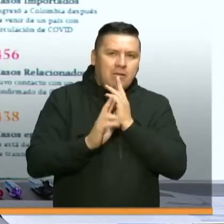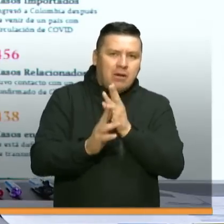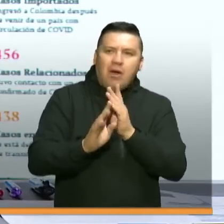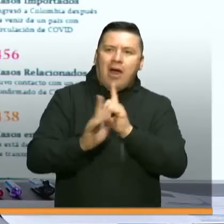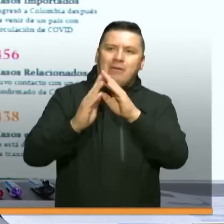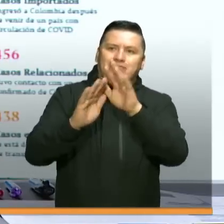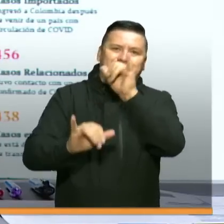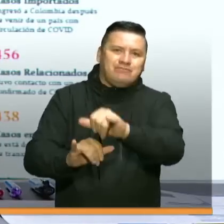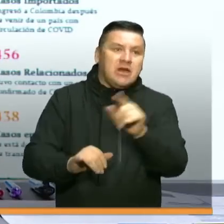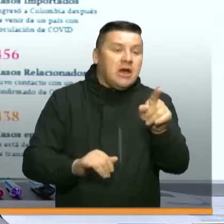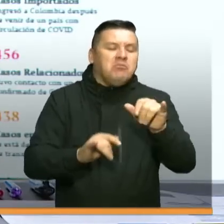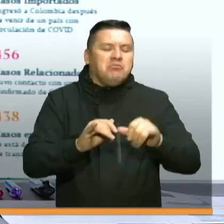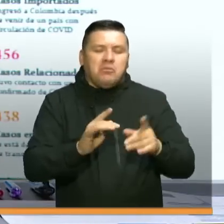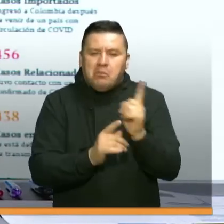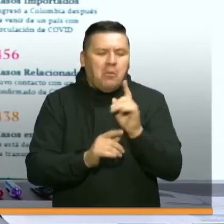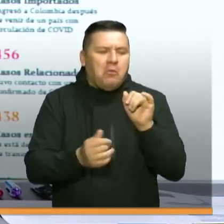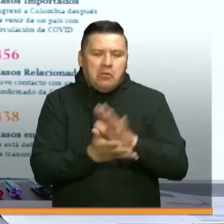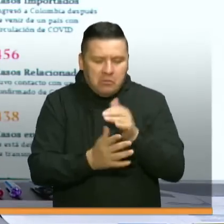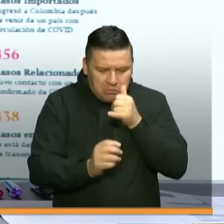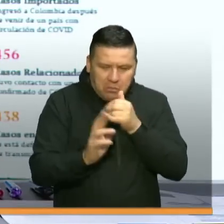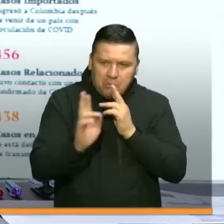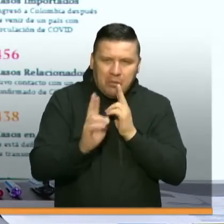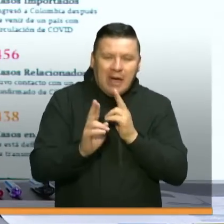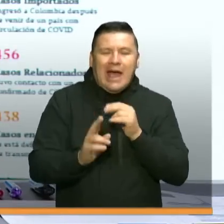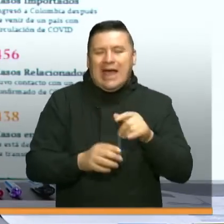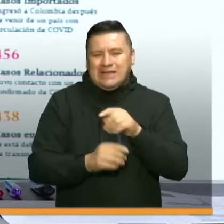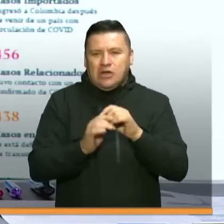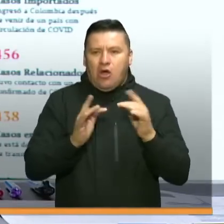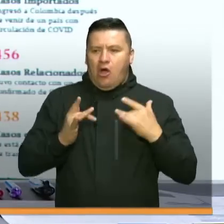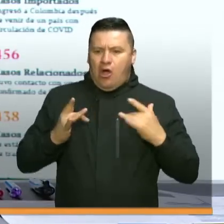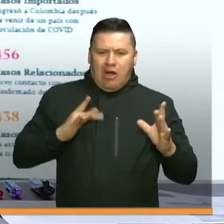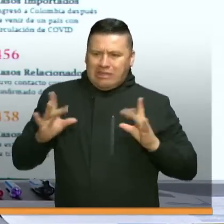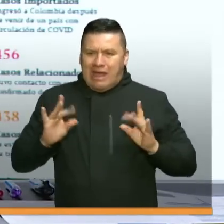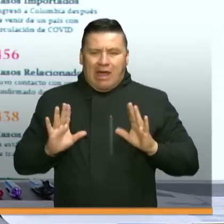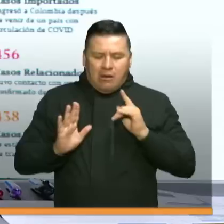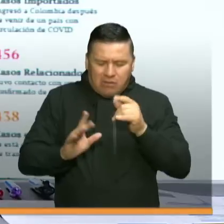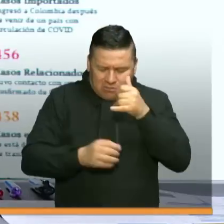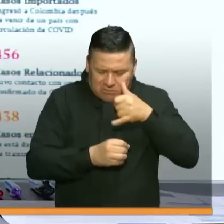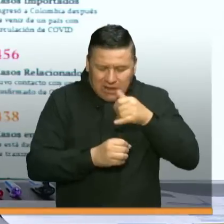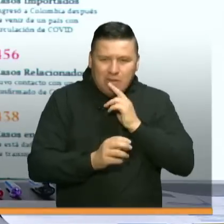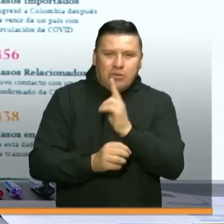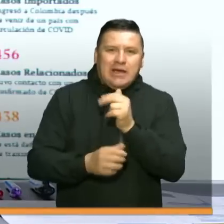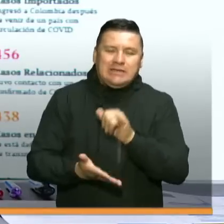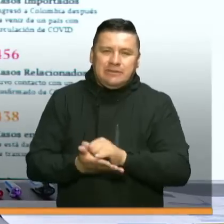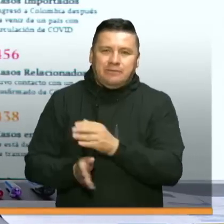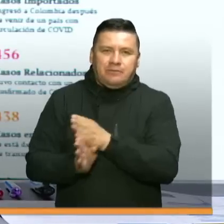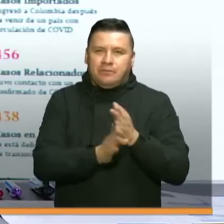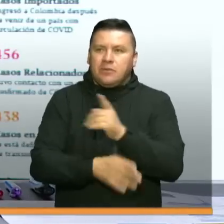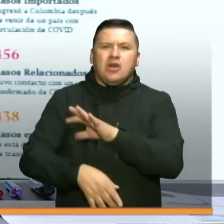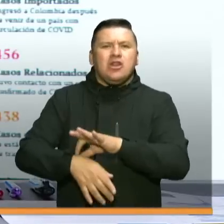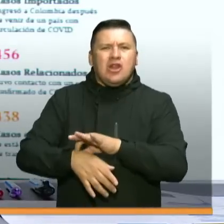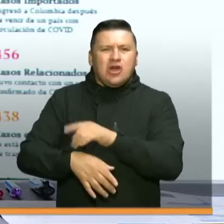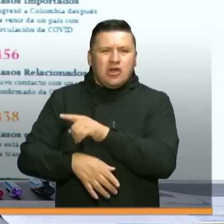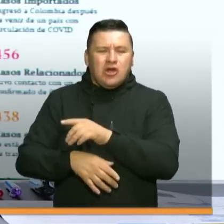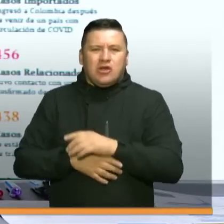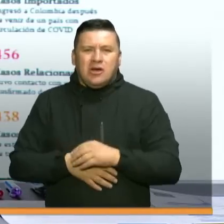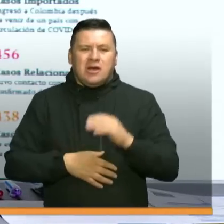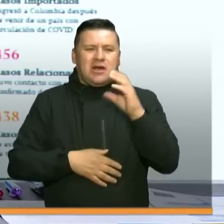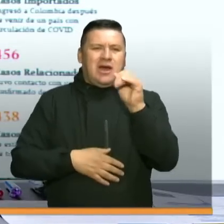aislamientos de las personas que han estado en los canales de contacto. Me pregunta el doctor Segundo Caiza